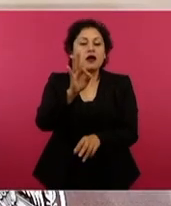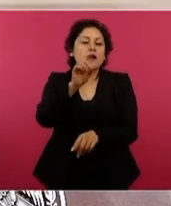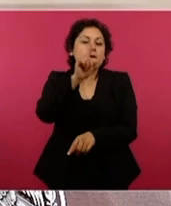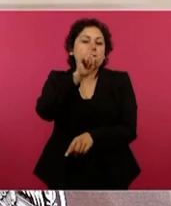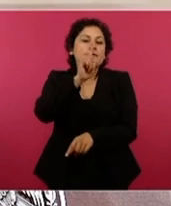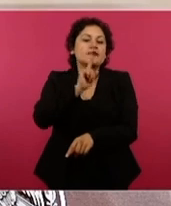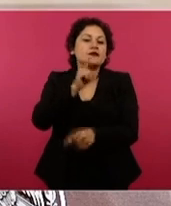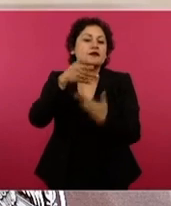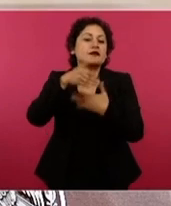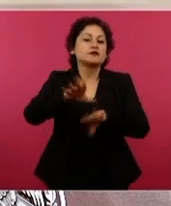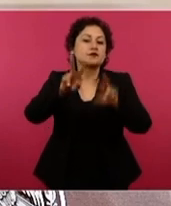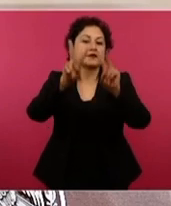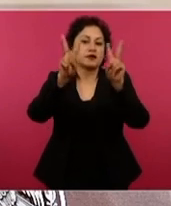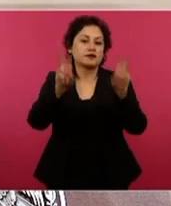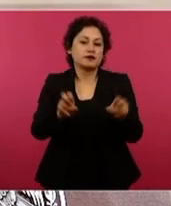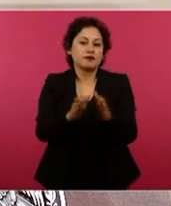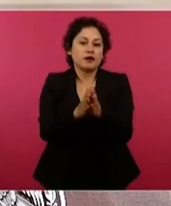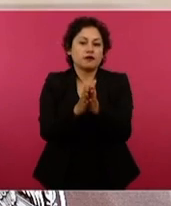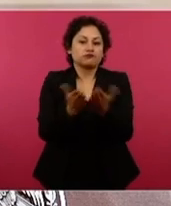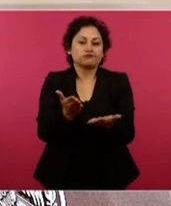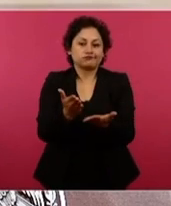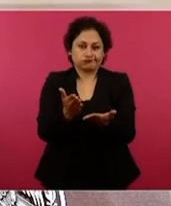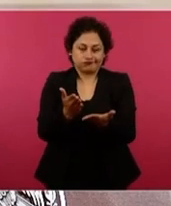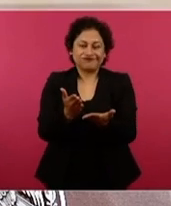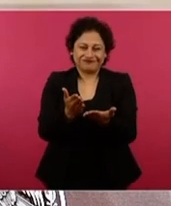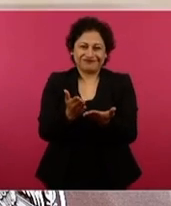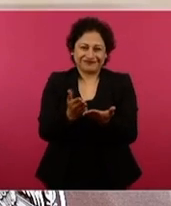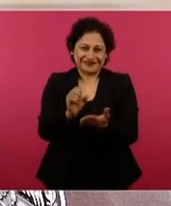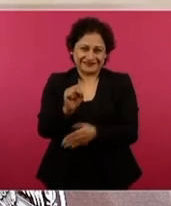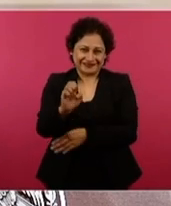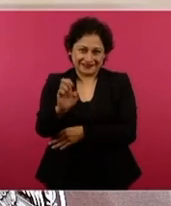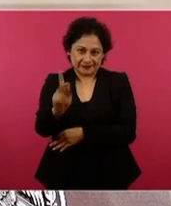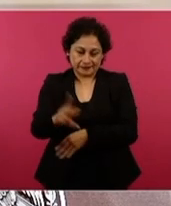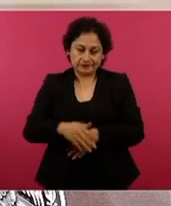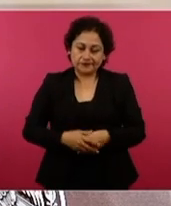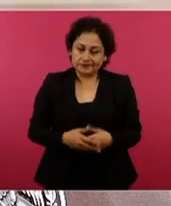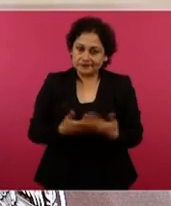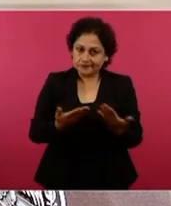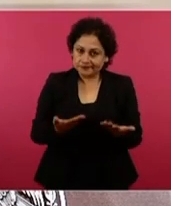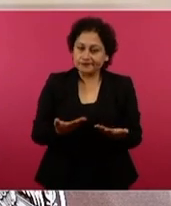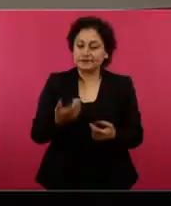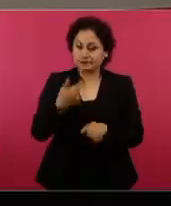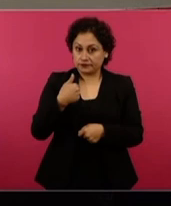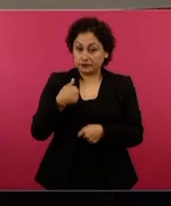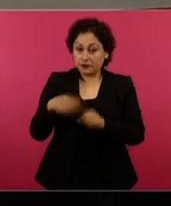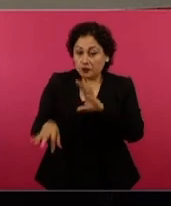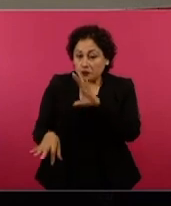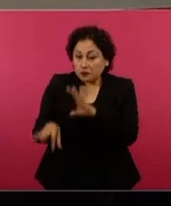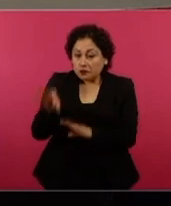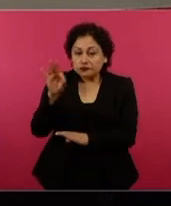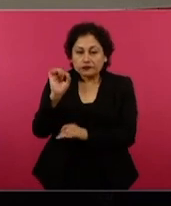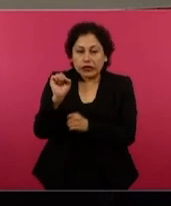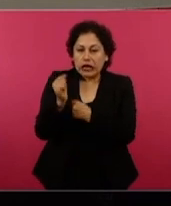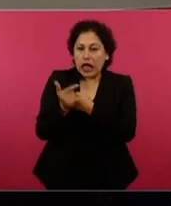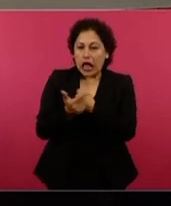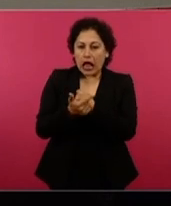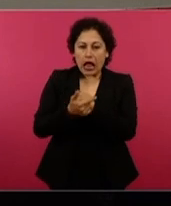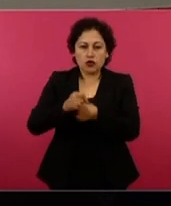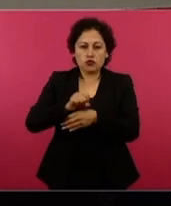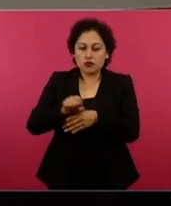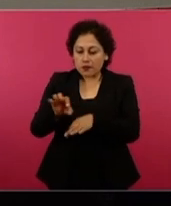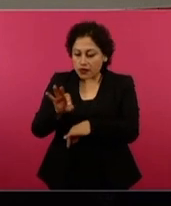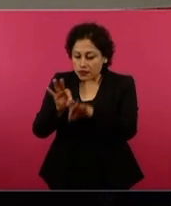gratuitos de la CEP. Aquí les vamos a presentar apenas un botón de muestra de las mentiras dichas en medios de